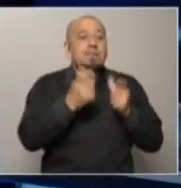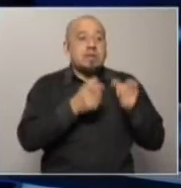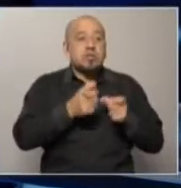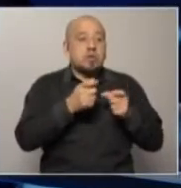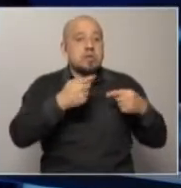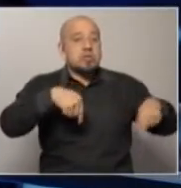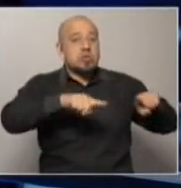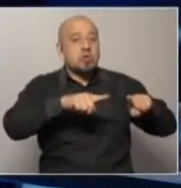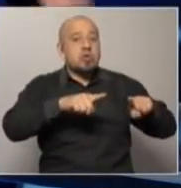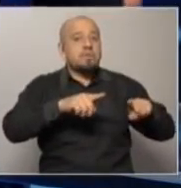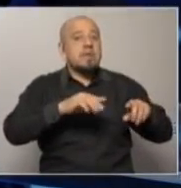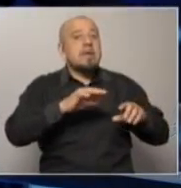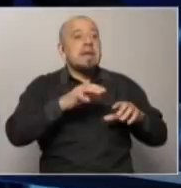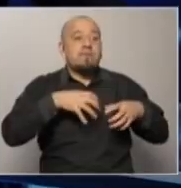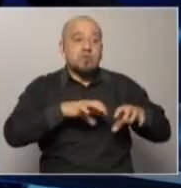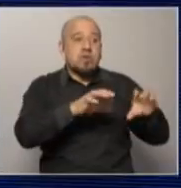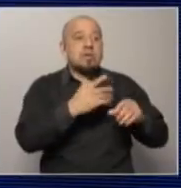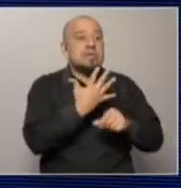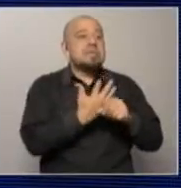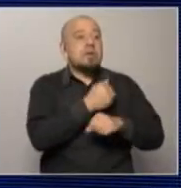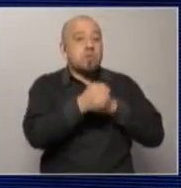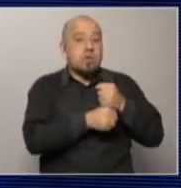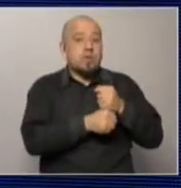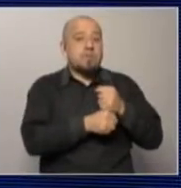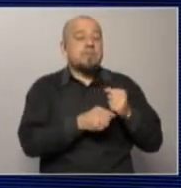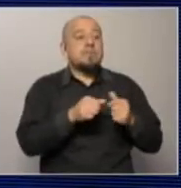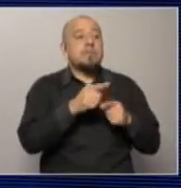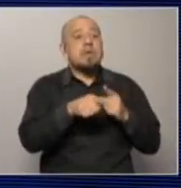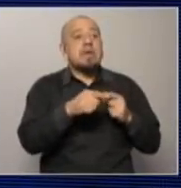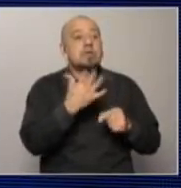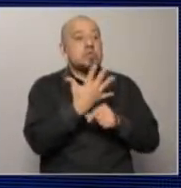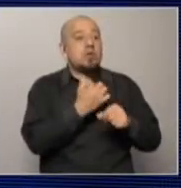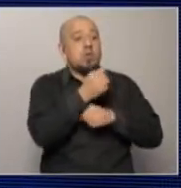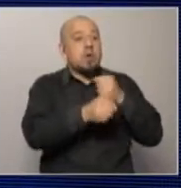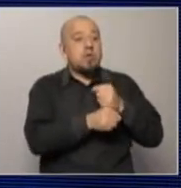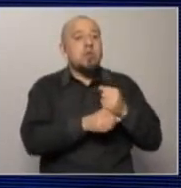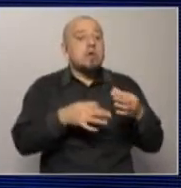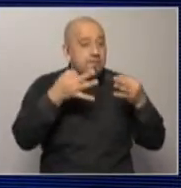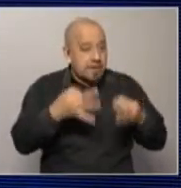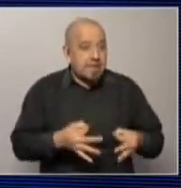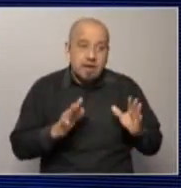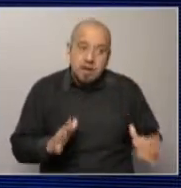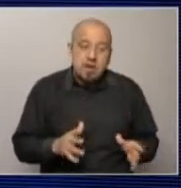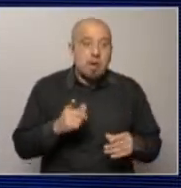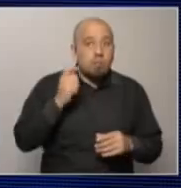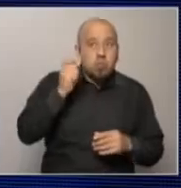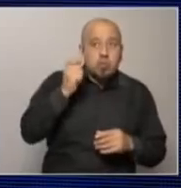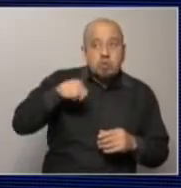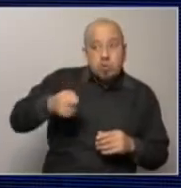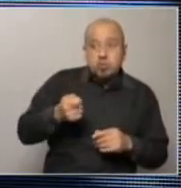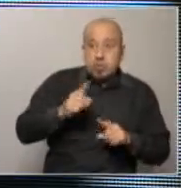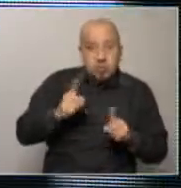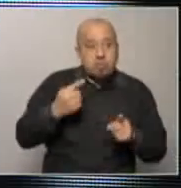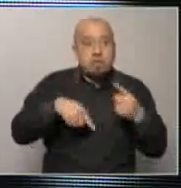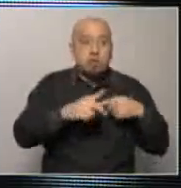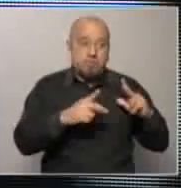pasando mal son los desempleados que ese ajuste viene hace 5 años en los últimos 5 años es verdad que no hubo ajuste público pero sí hubo ajuste privado